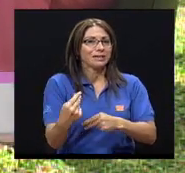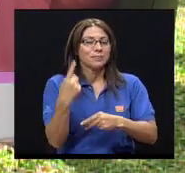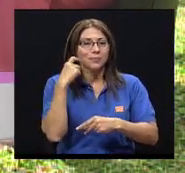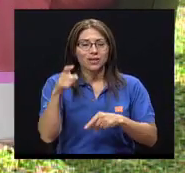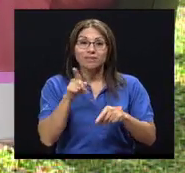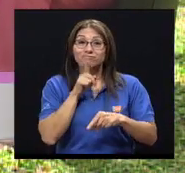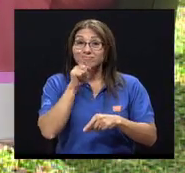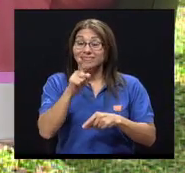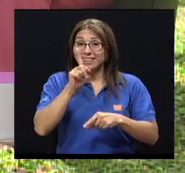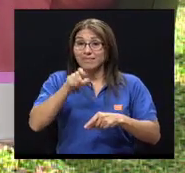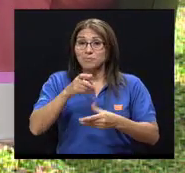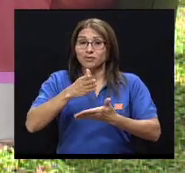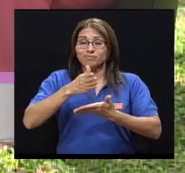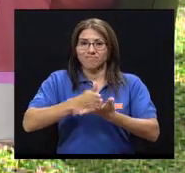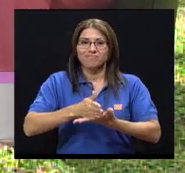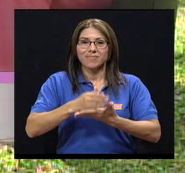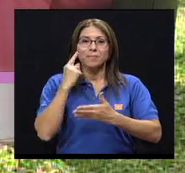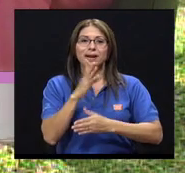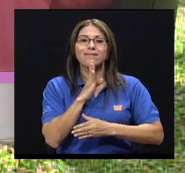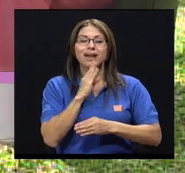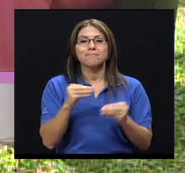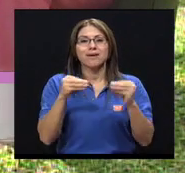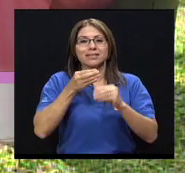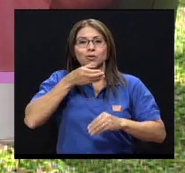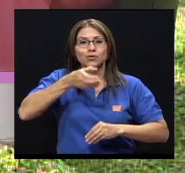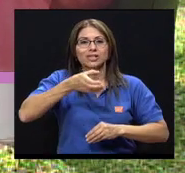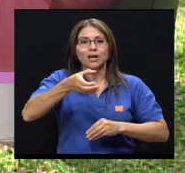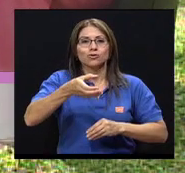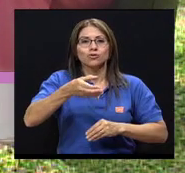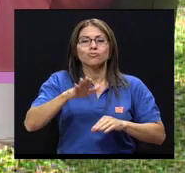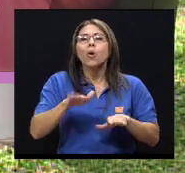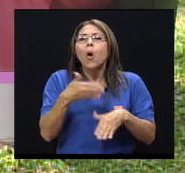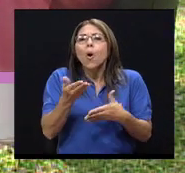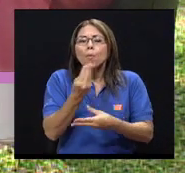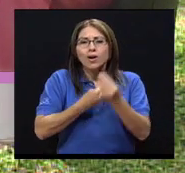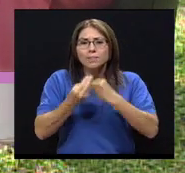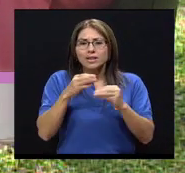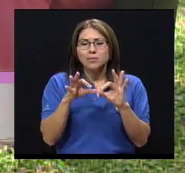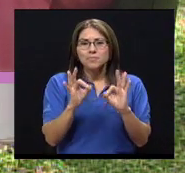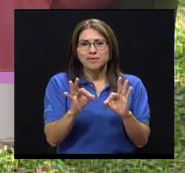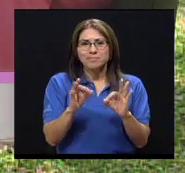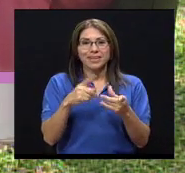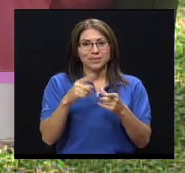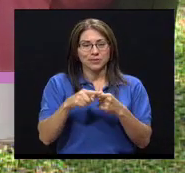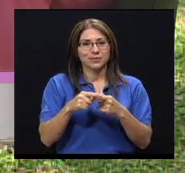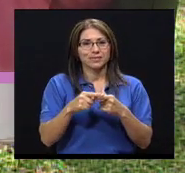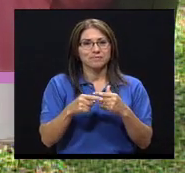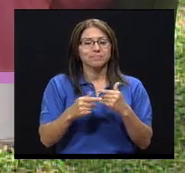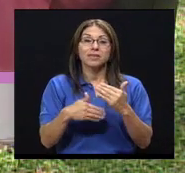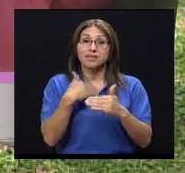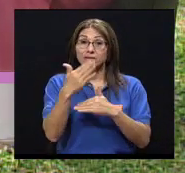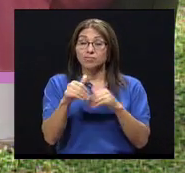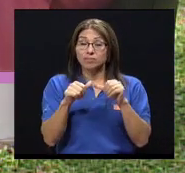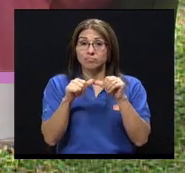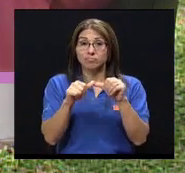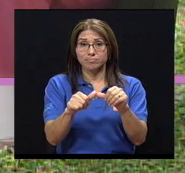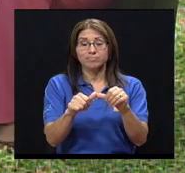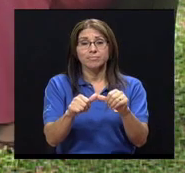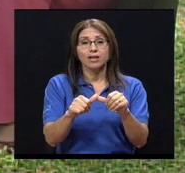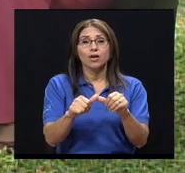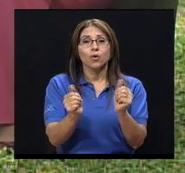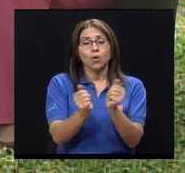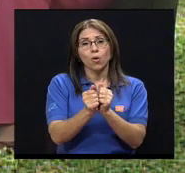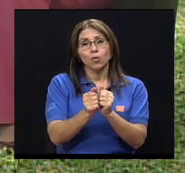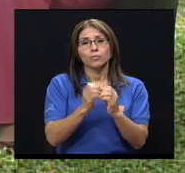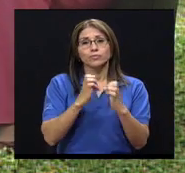definitivamente hay detenernos a hablar más de estos consejos, ¿verdad? de cómo alimentarnos bien, qué buscar en este plato. Así es que, vamos a hacer una pausa aquí,